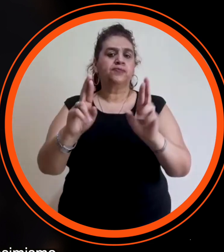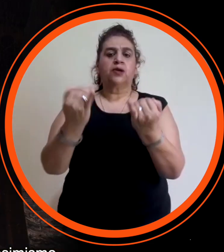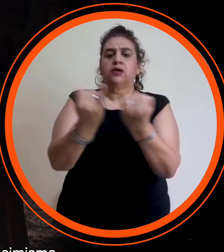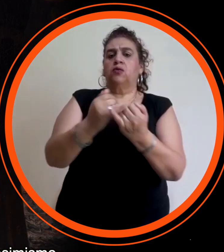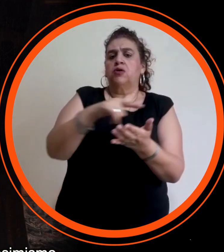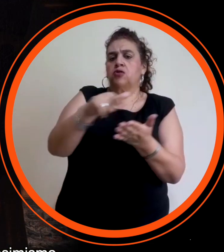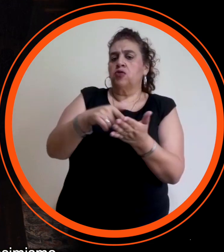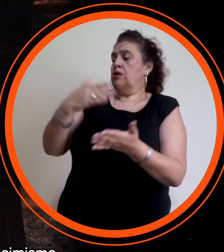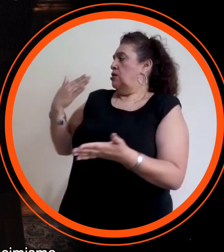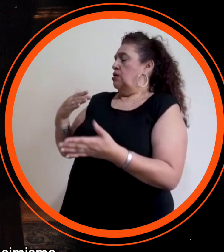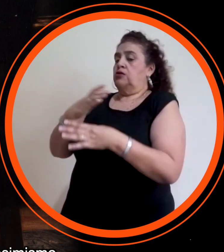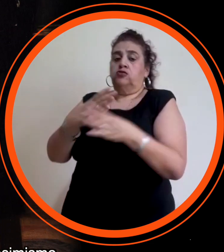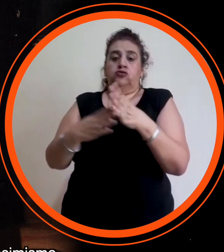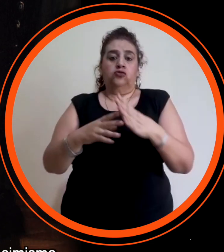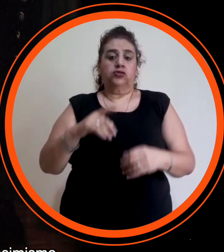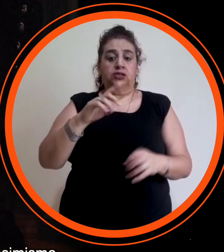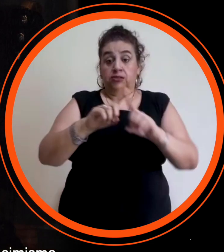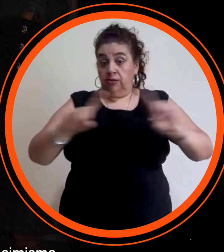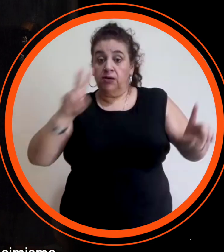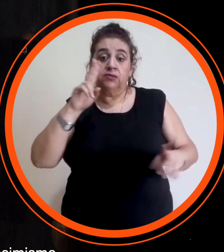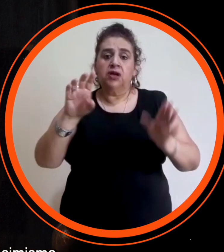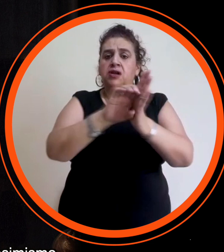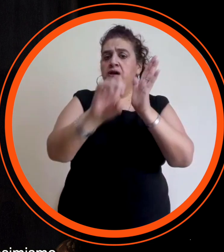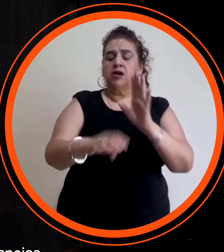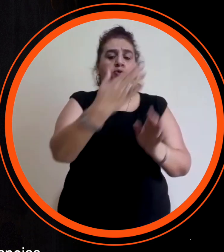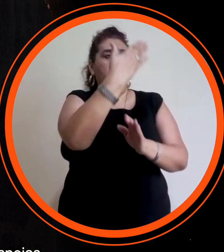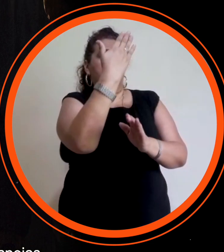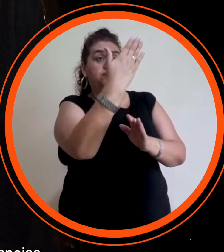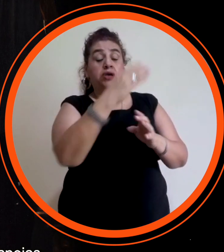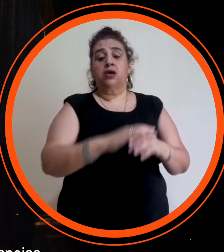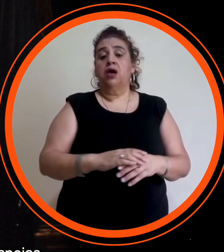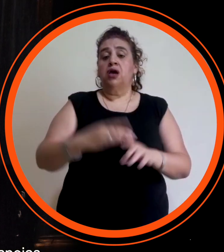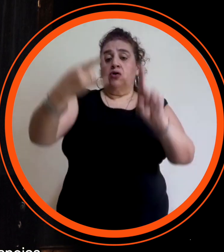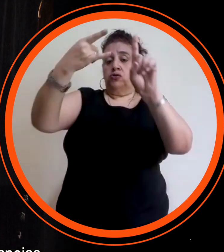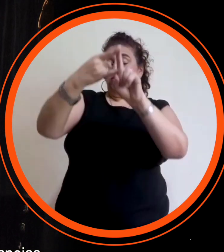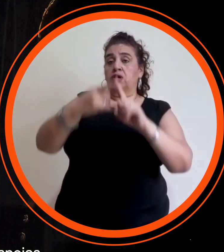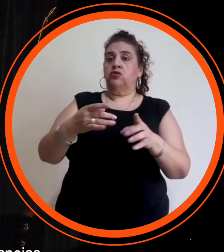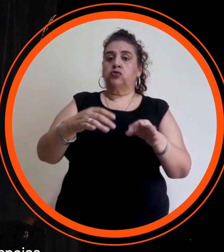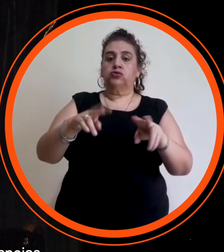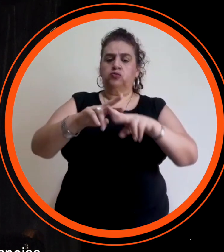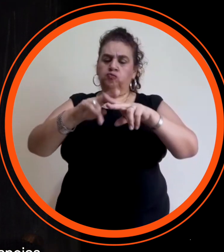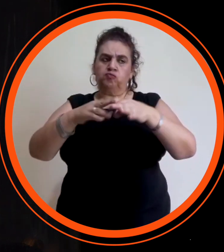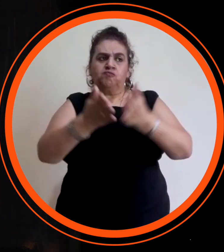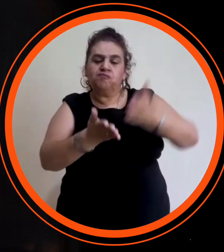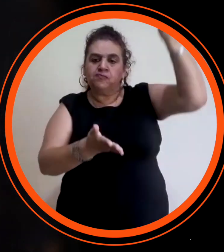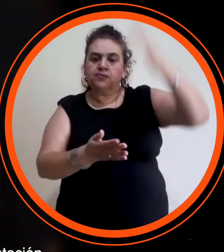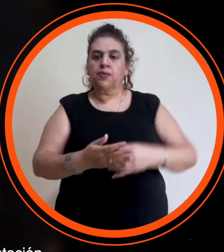espejos y tapices. Asimismo, es posible reconocer el Salón de los Espejos del Alcázar de Madrid.